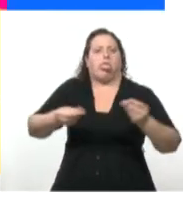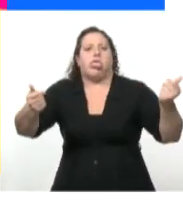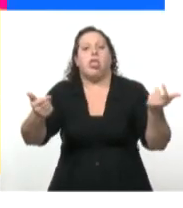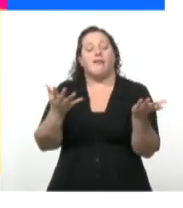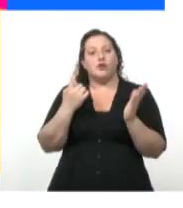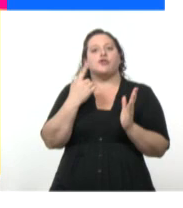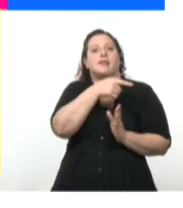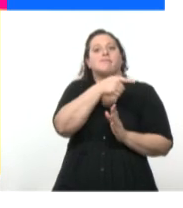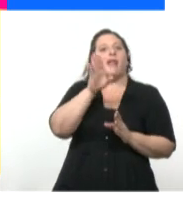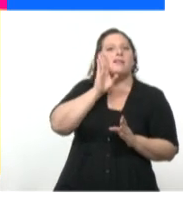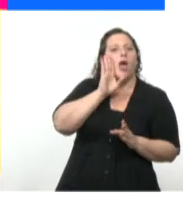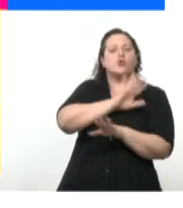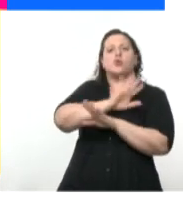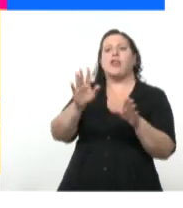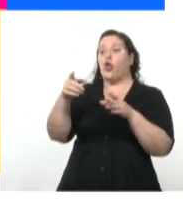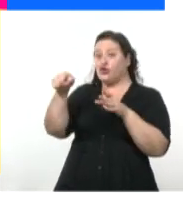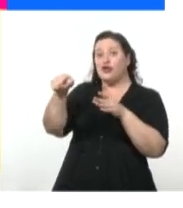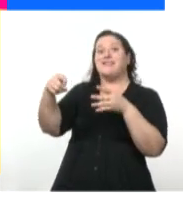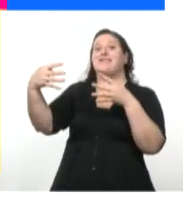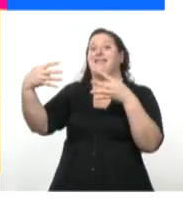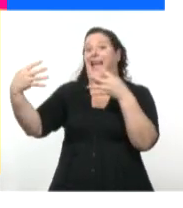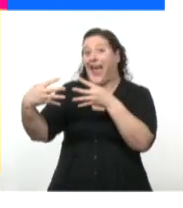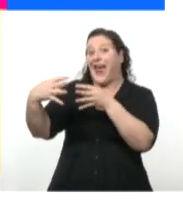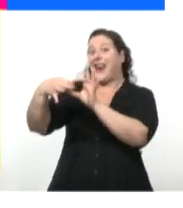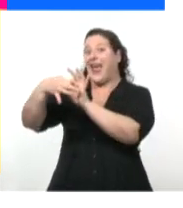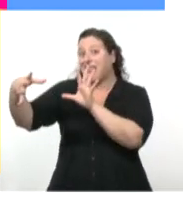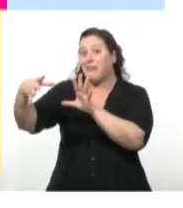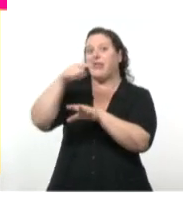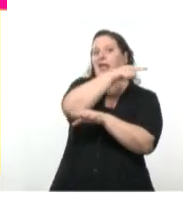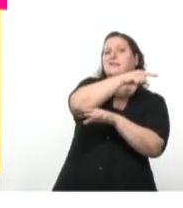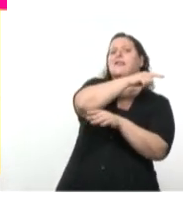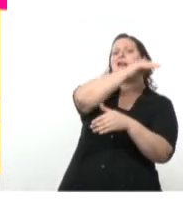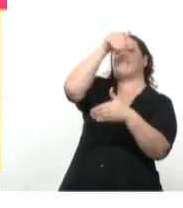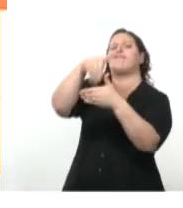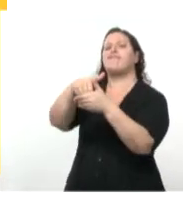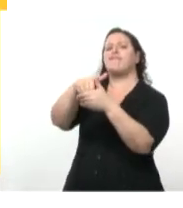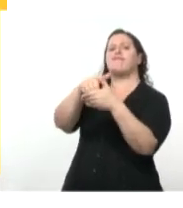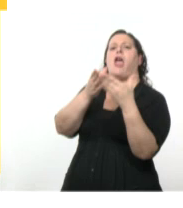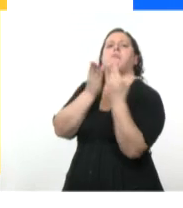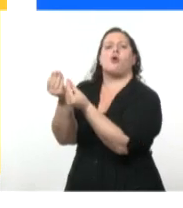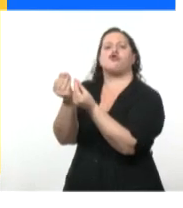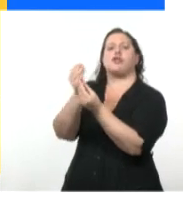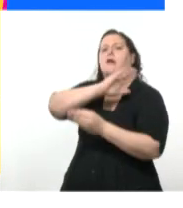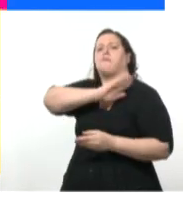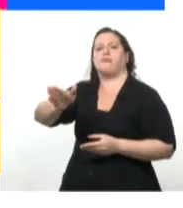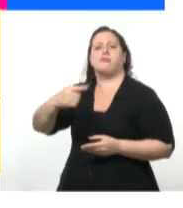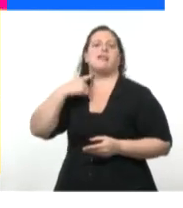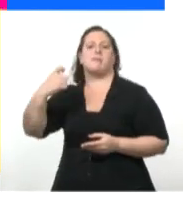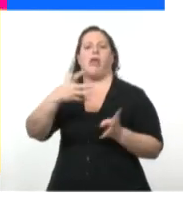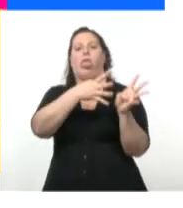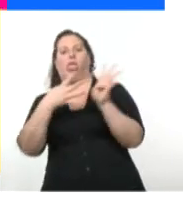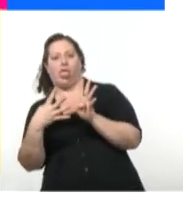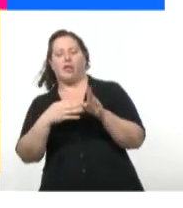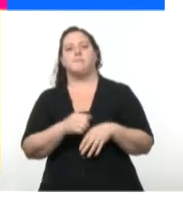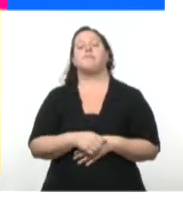Unidos intervienen en la guerra independentista y terminan de derrotar a España. Respaldados por su victoria, los Estados Unidos ocupan la